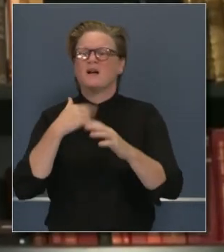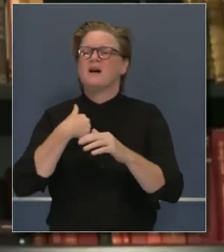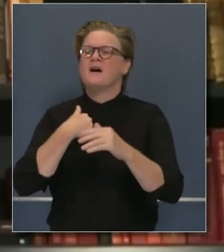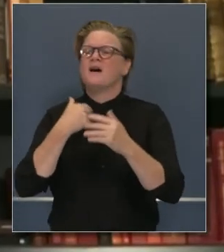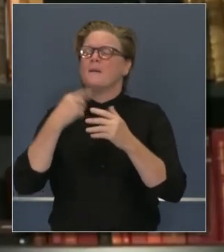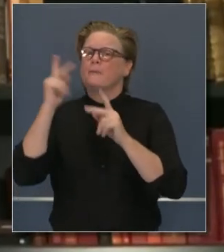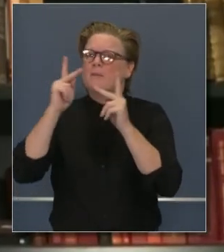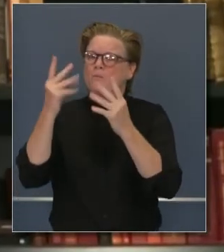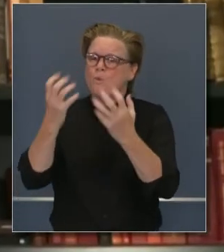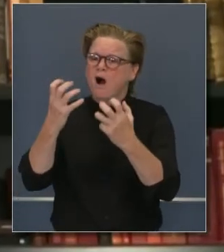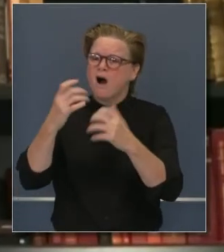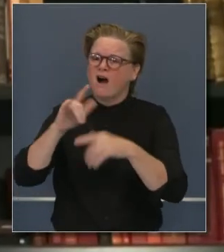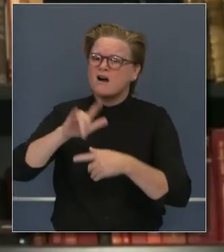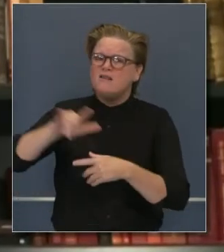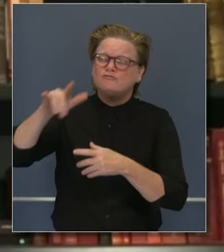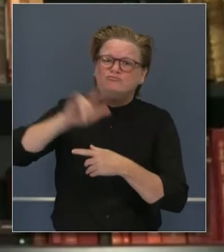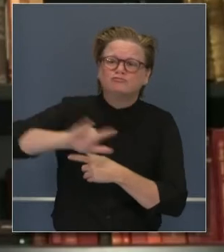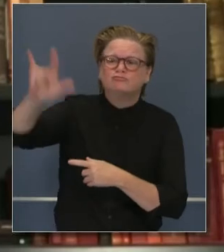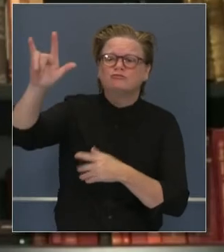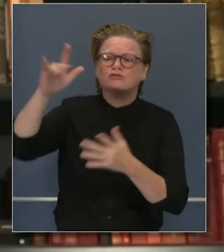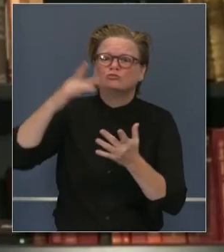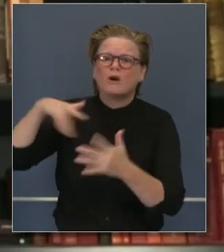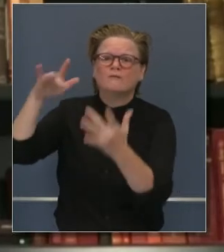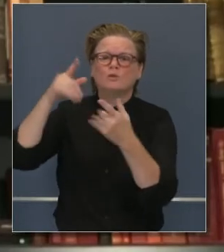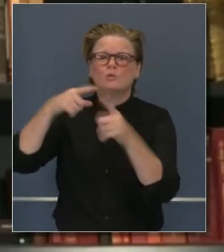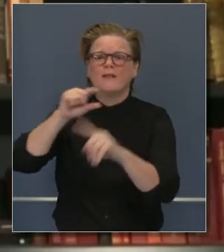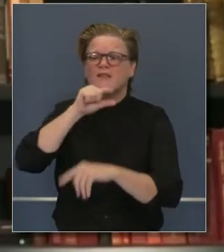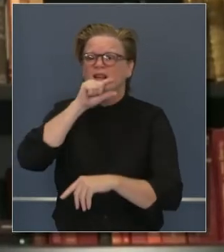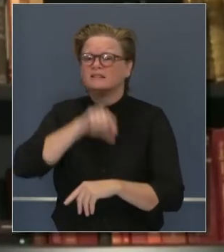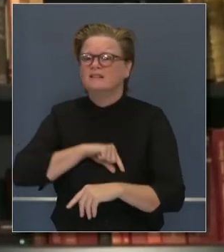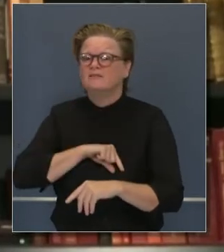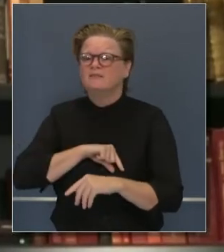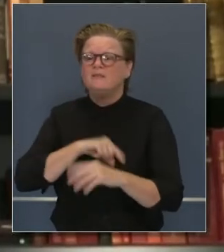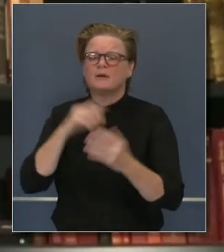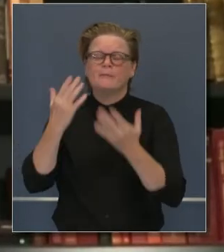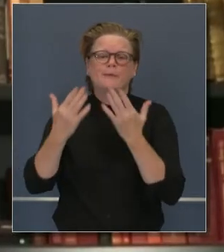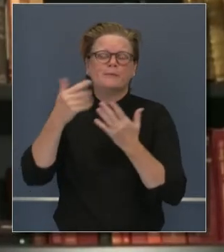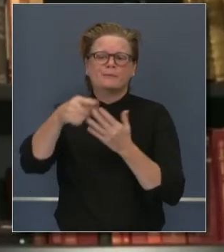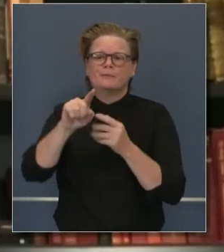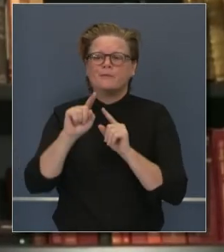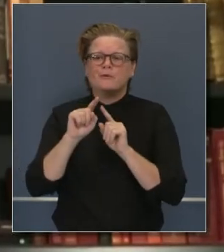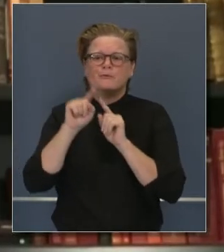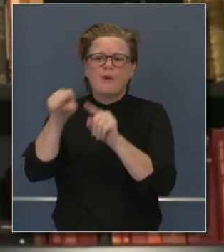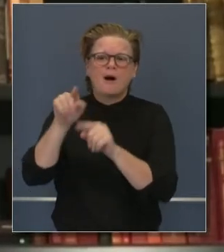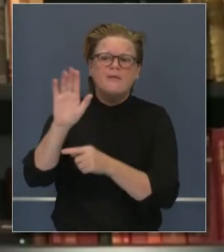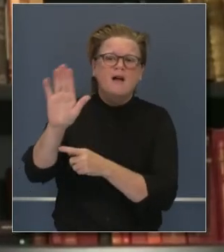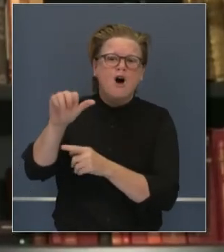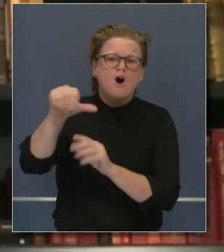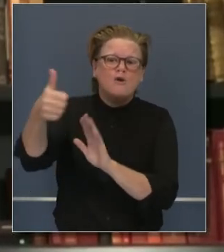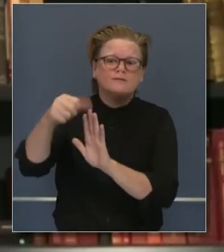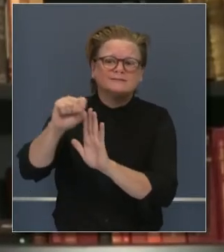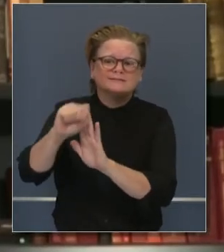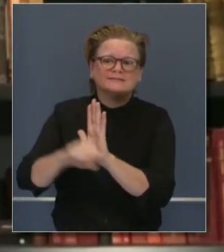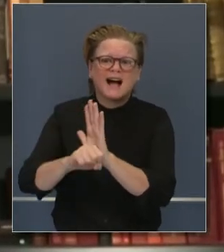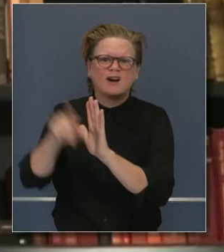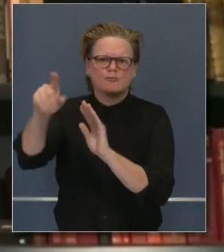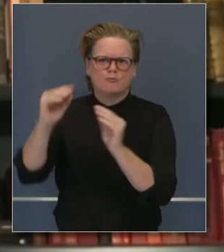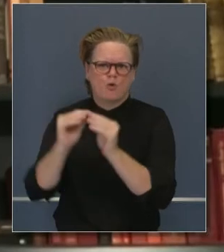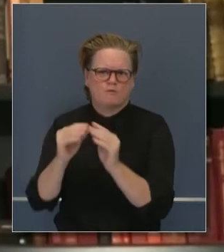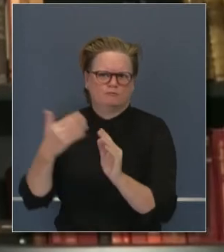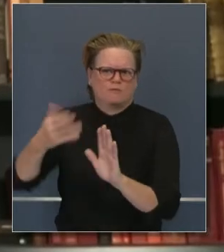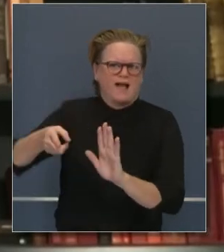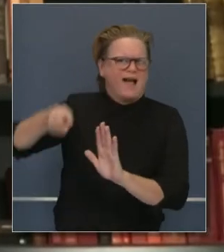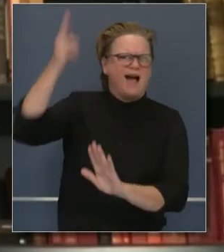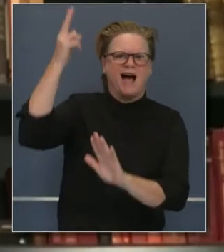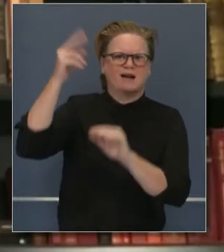de los viajes durante los días festivos a lo ancho del país. Tal vez vayan a un ambiente donde los índices de transmisión son